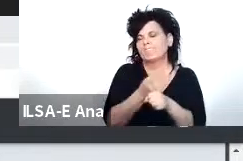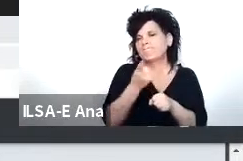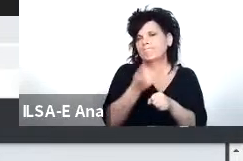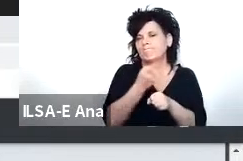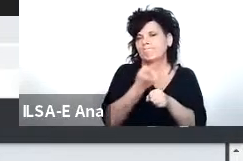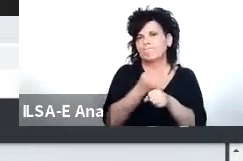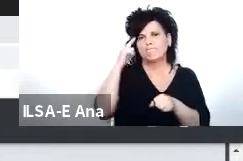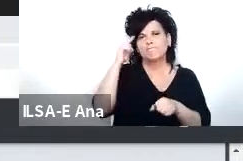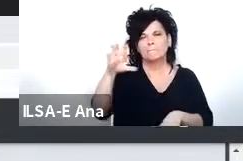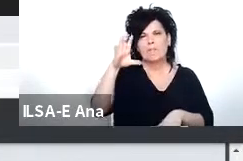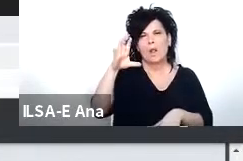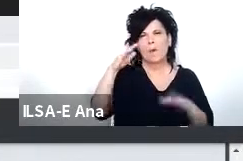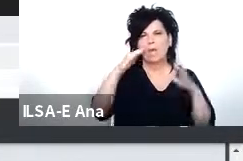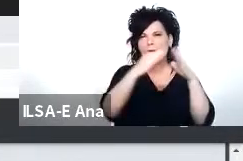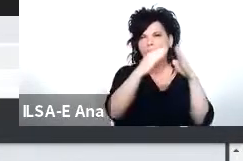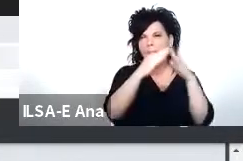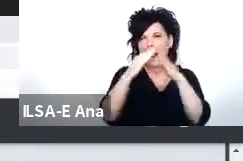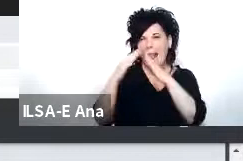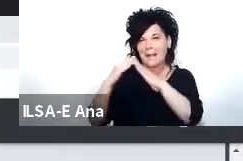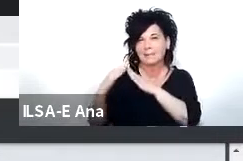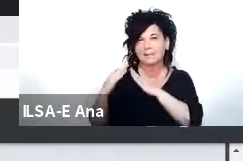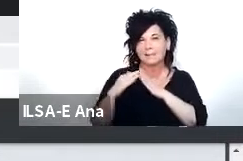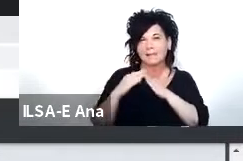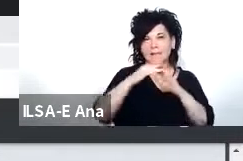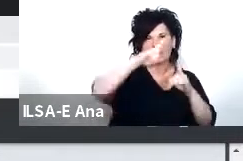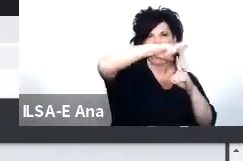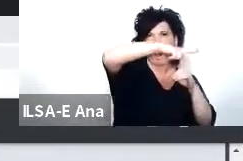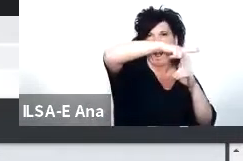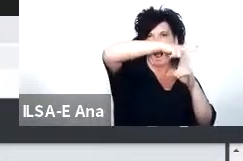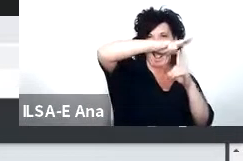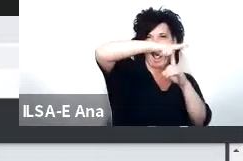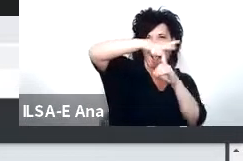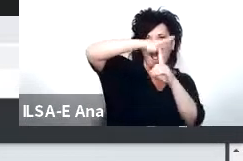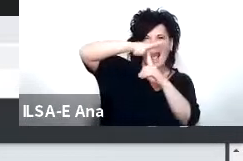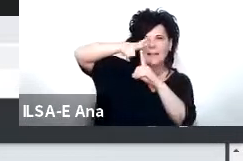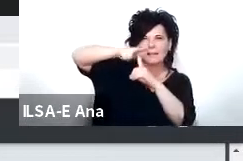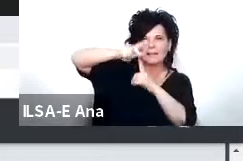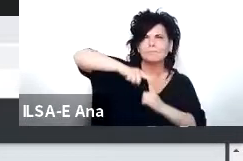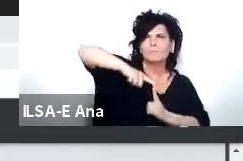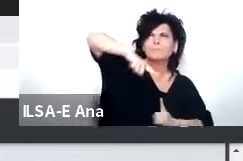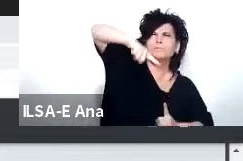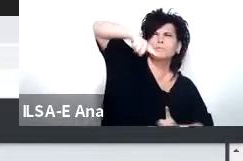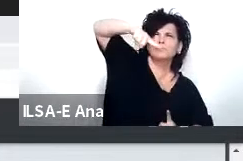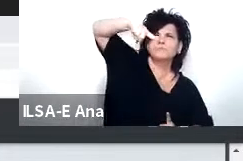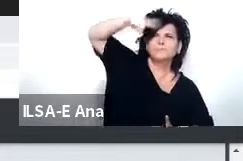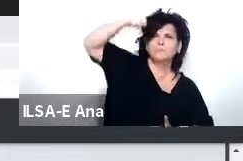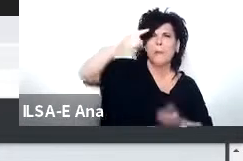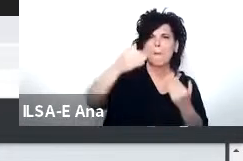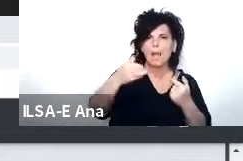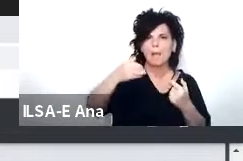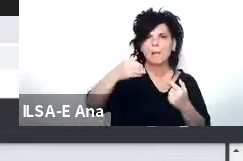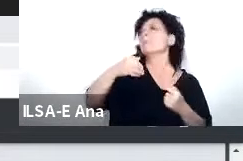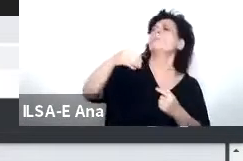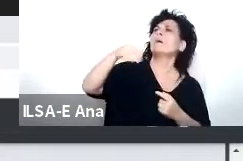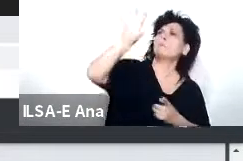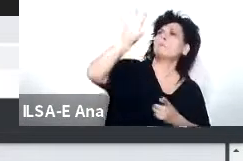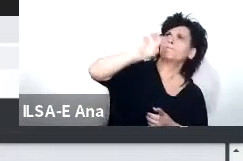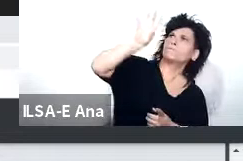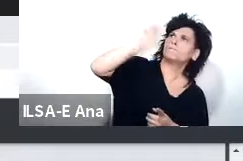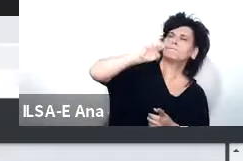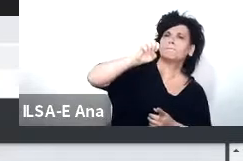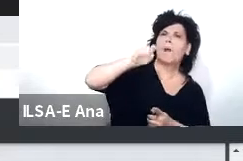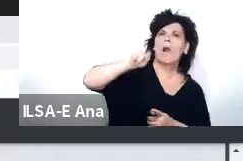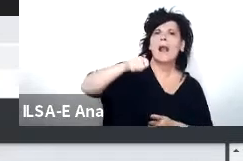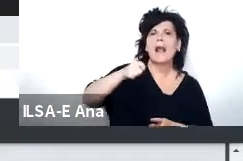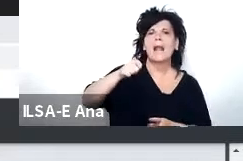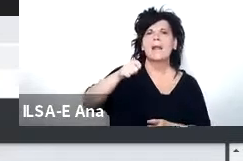casas que tenían en sus techos unas antenas gigantes altísimas para poder captar el canal 12 digamos el